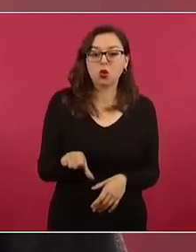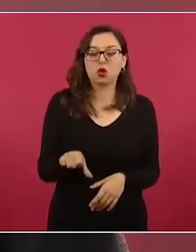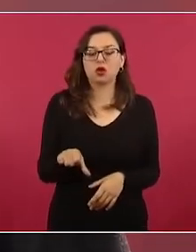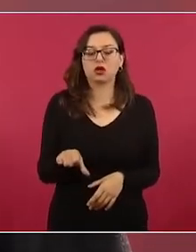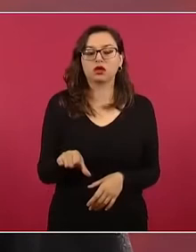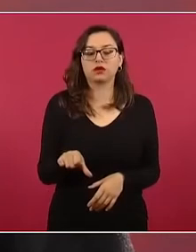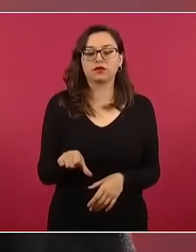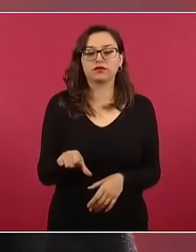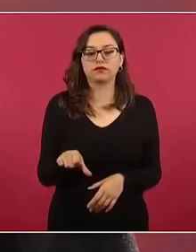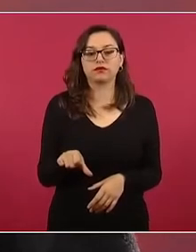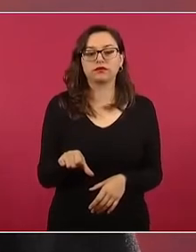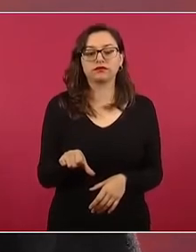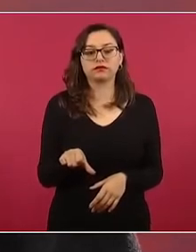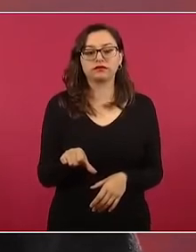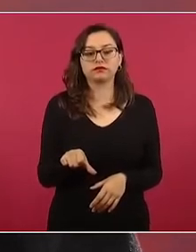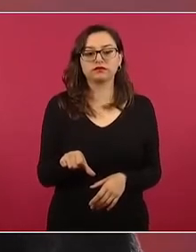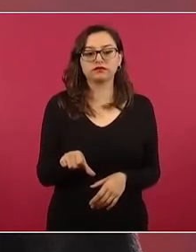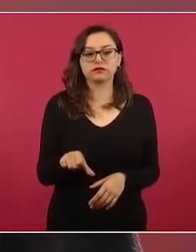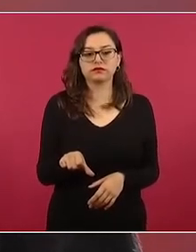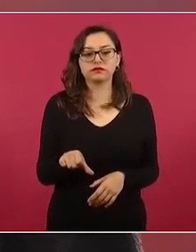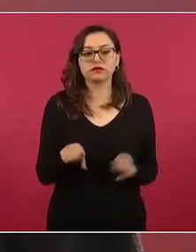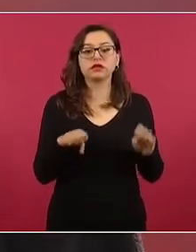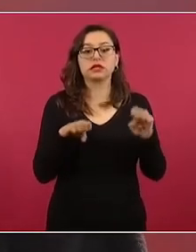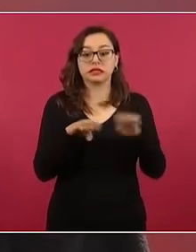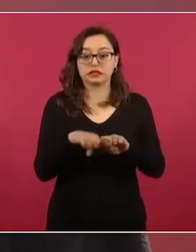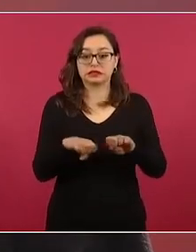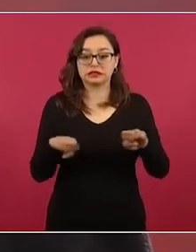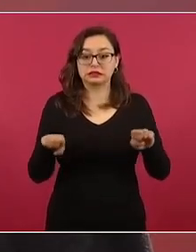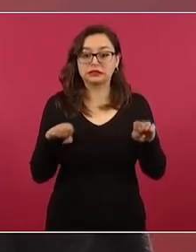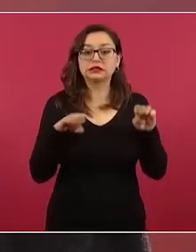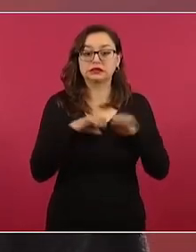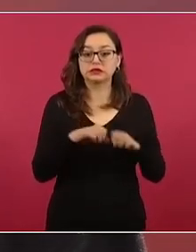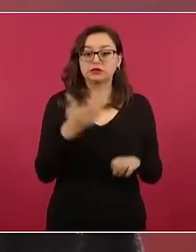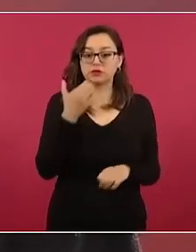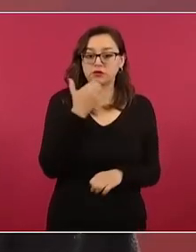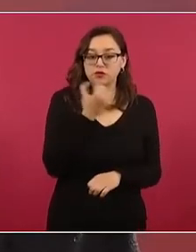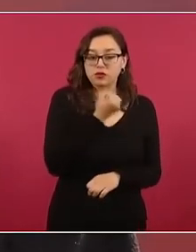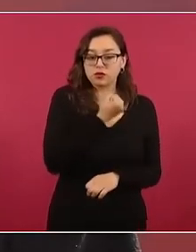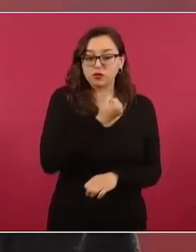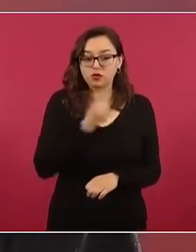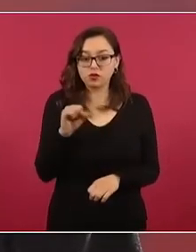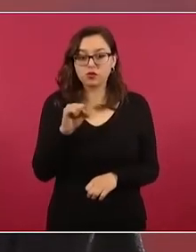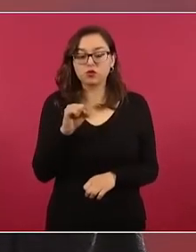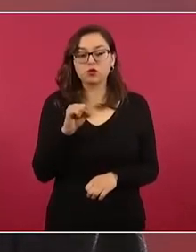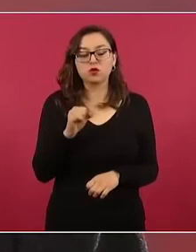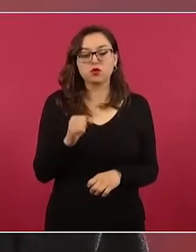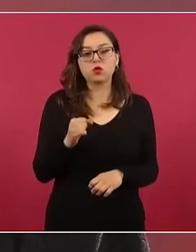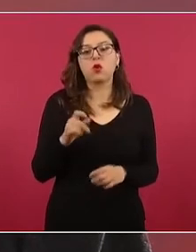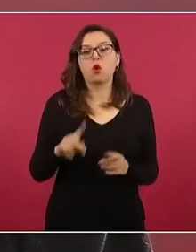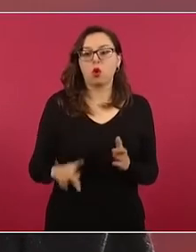a explorar